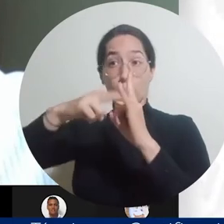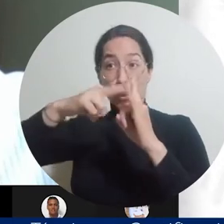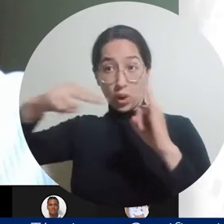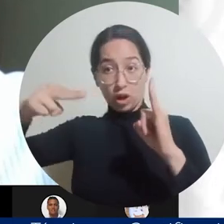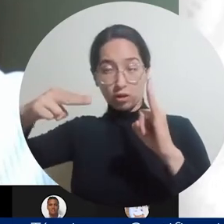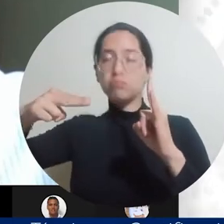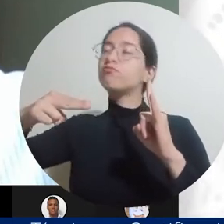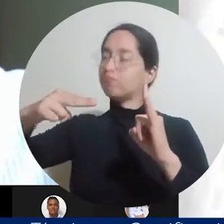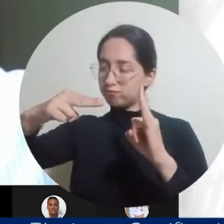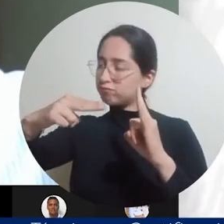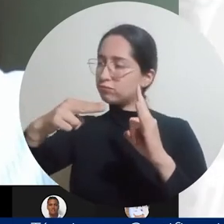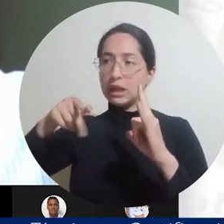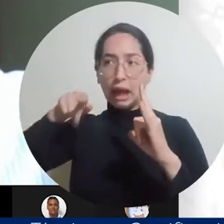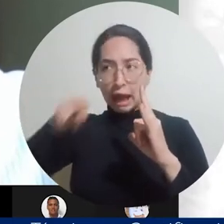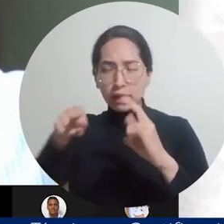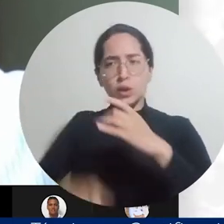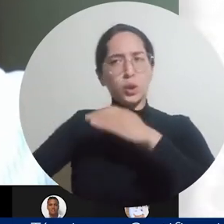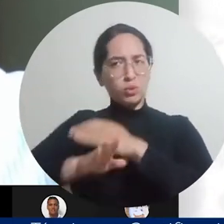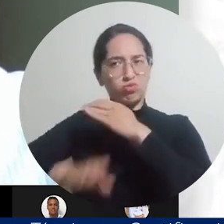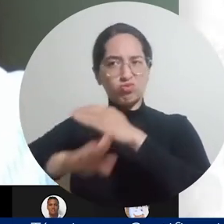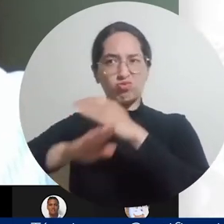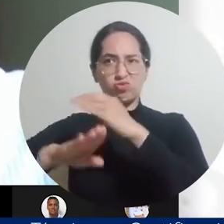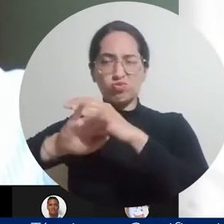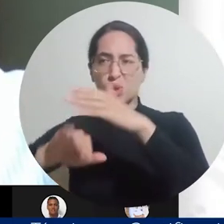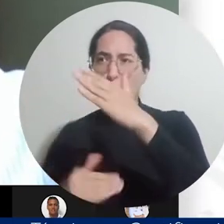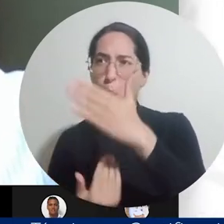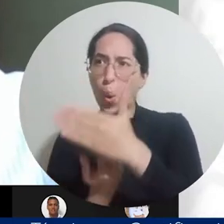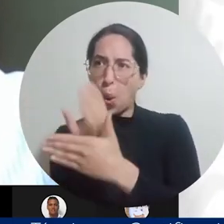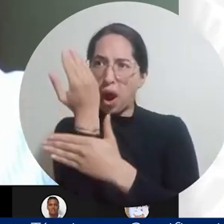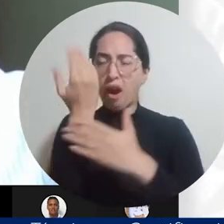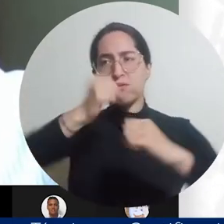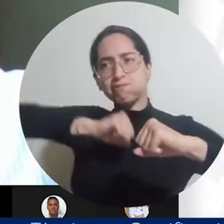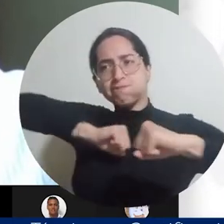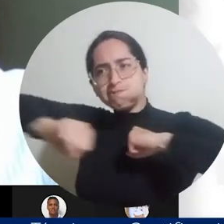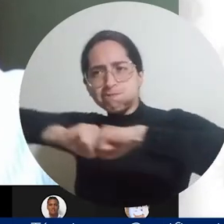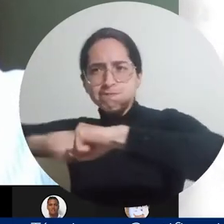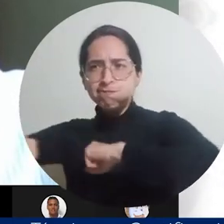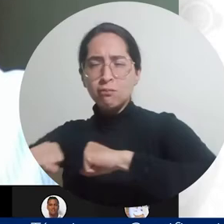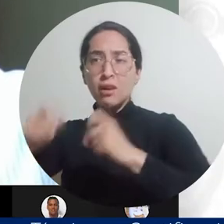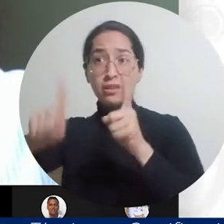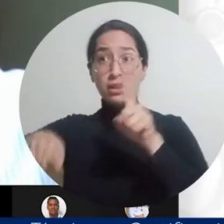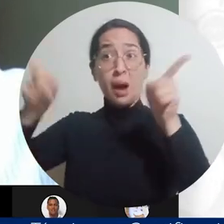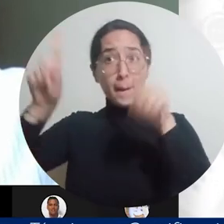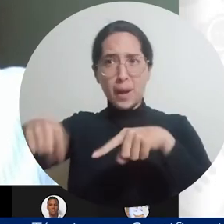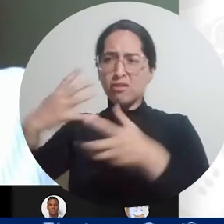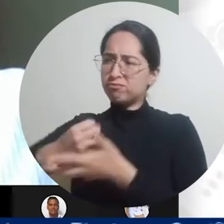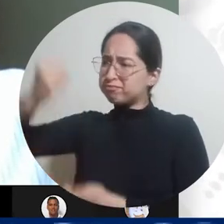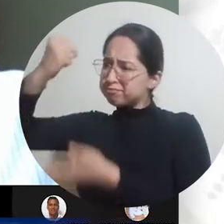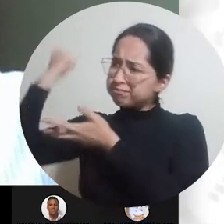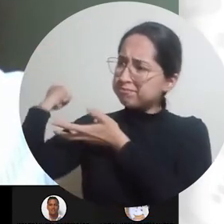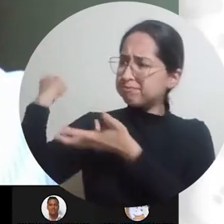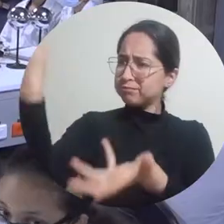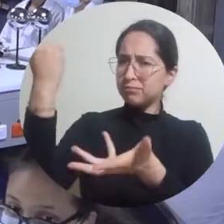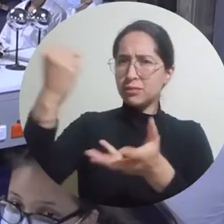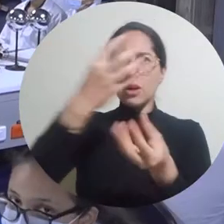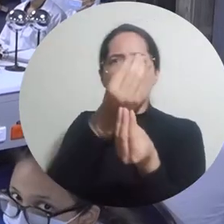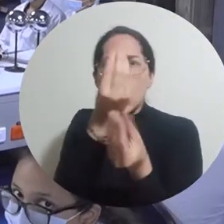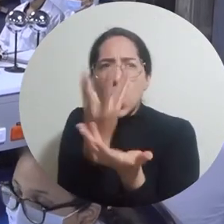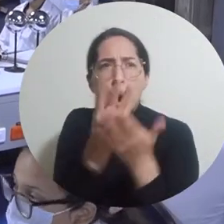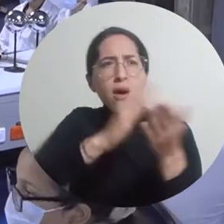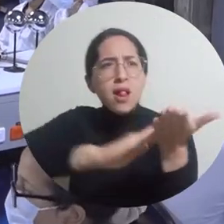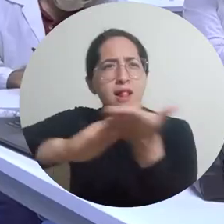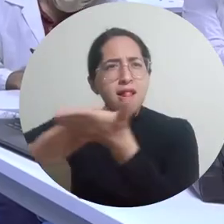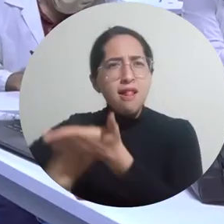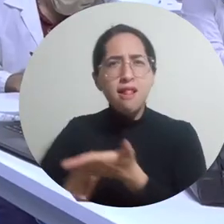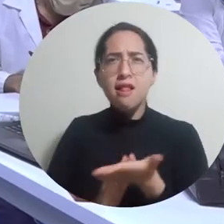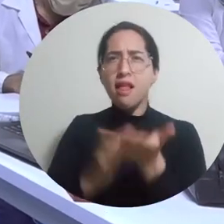modernizando su gestión a través de una gran inversión en infraestructura, en desarrollos